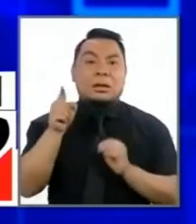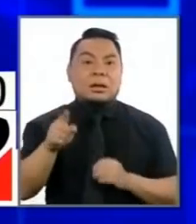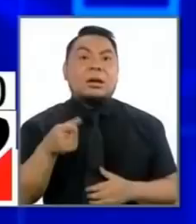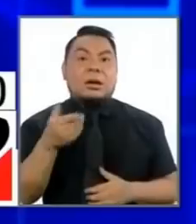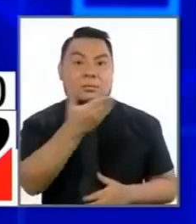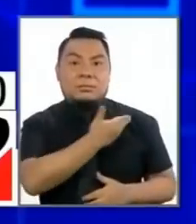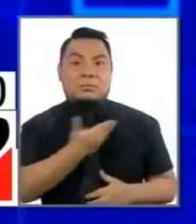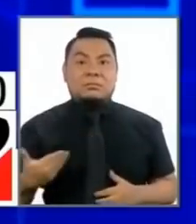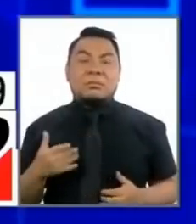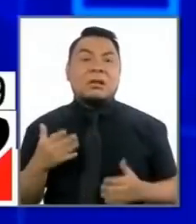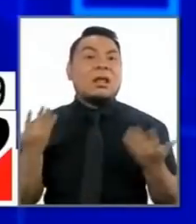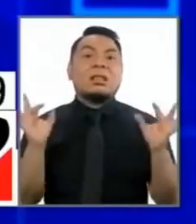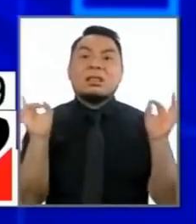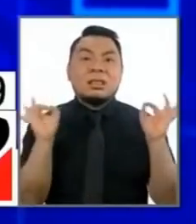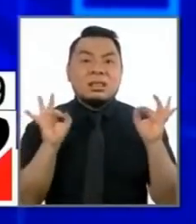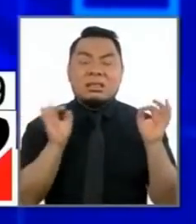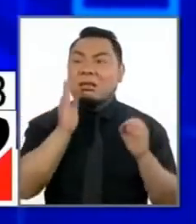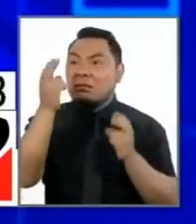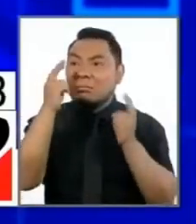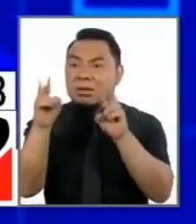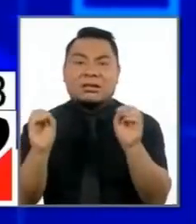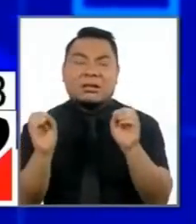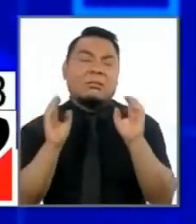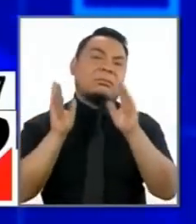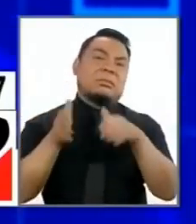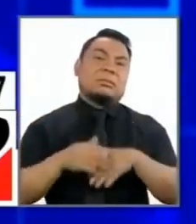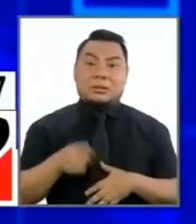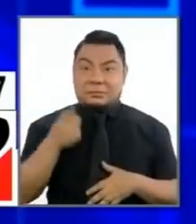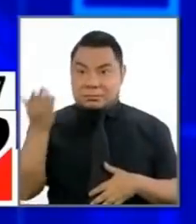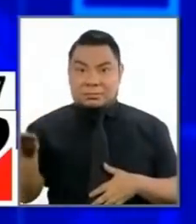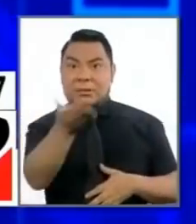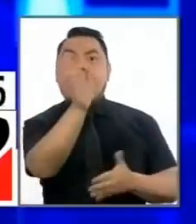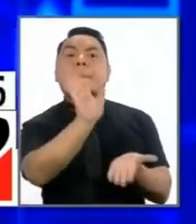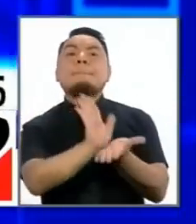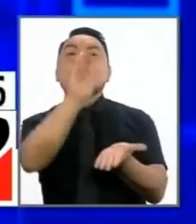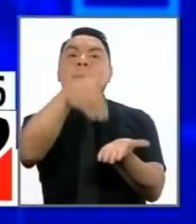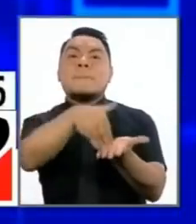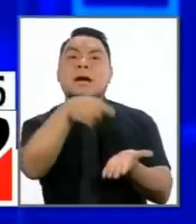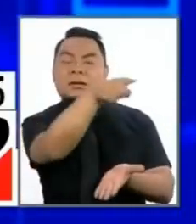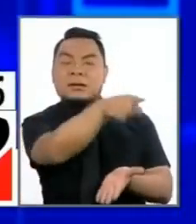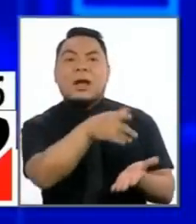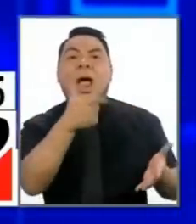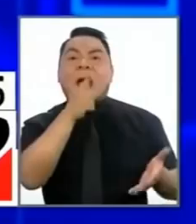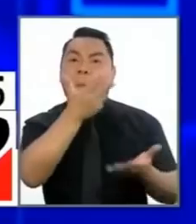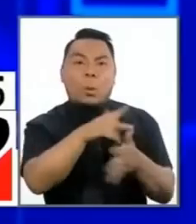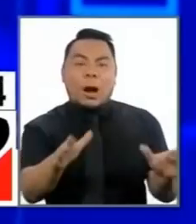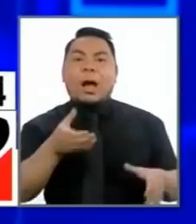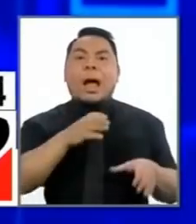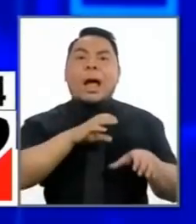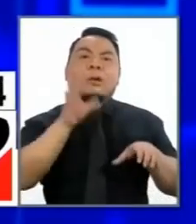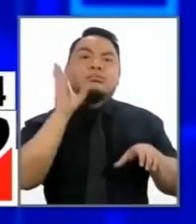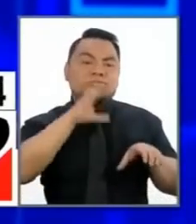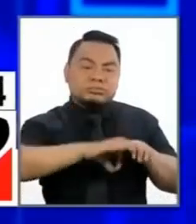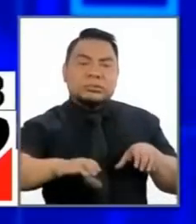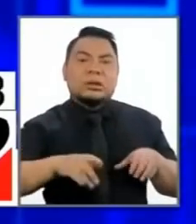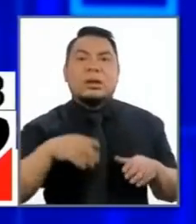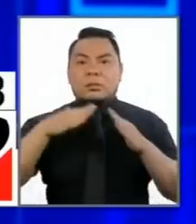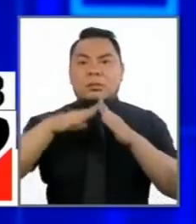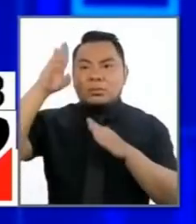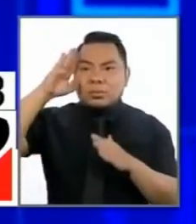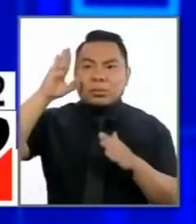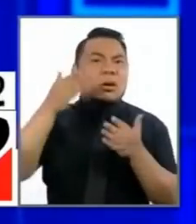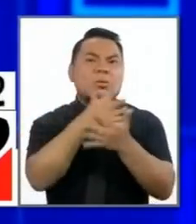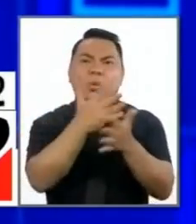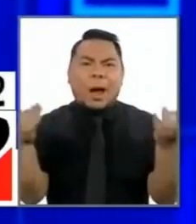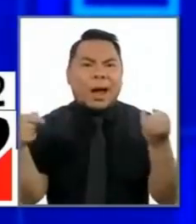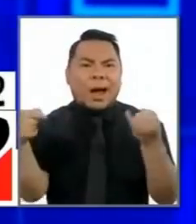está ausente. Vaya laberinto en Madre de Dios, no hay agua, no hay desagüe, no hay comisaría, no hay autoridades, no hay nada,